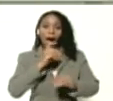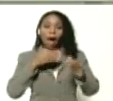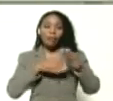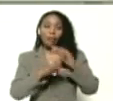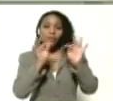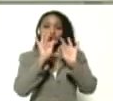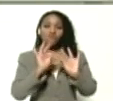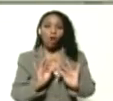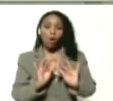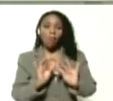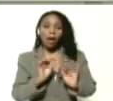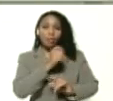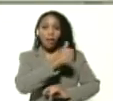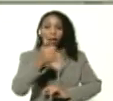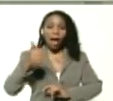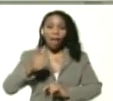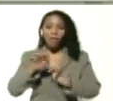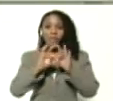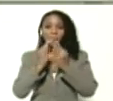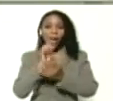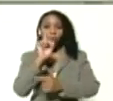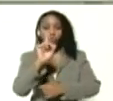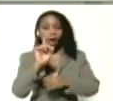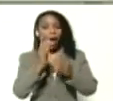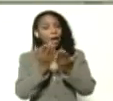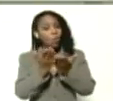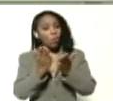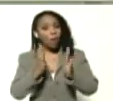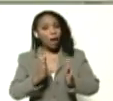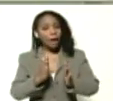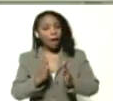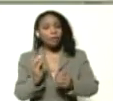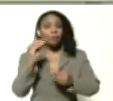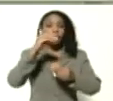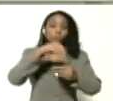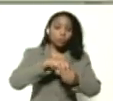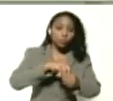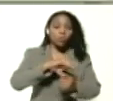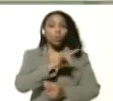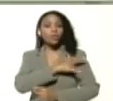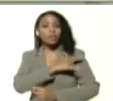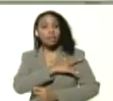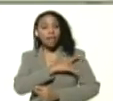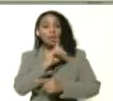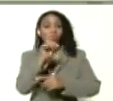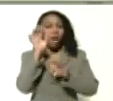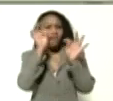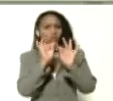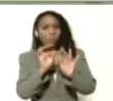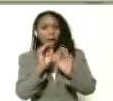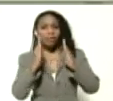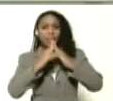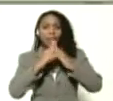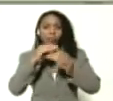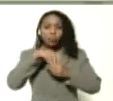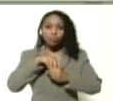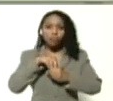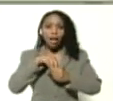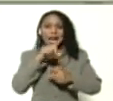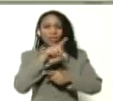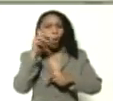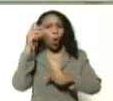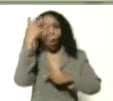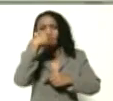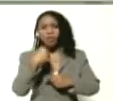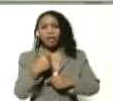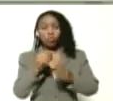la metodología, de cada familia, una escuela, entonces, tenían que incorporarse, a la universidad, desde una perspectiva, desde la casa. Son jóvenes, que en su